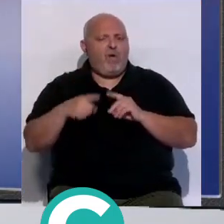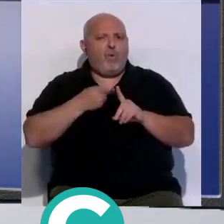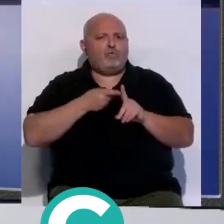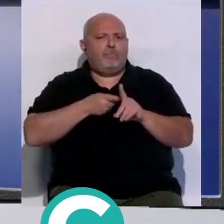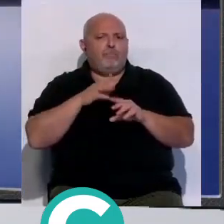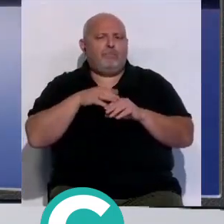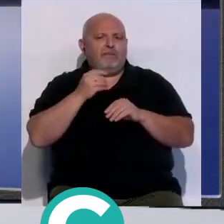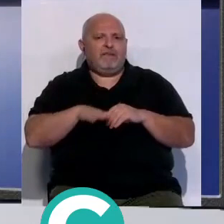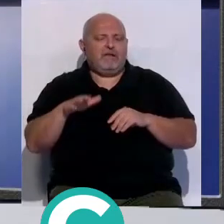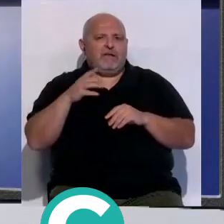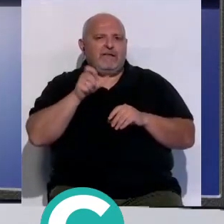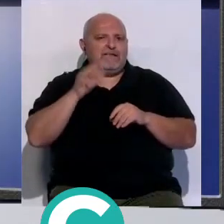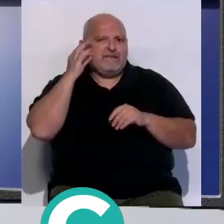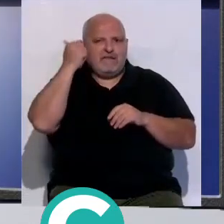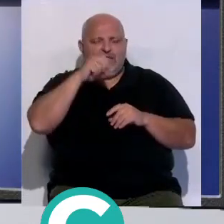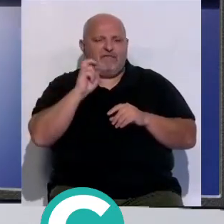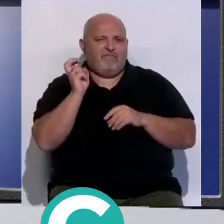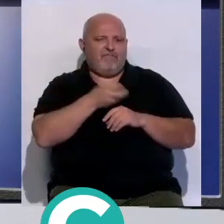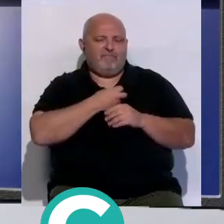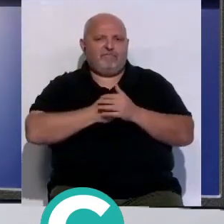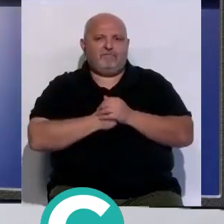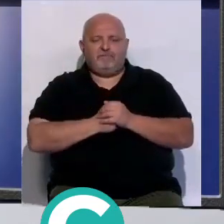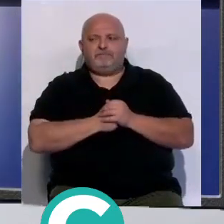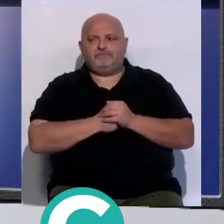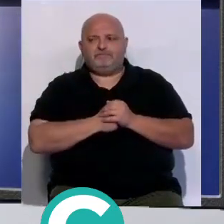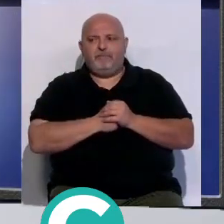utilización por niños y niñas con diversidad funcional